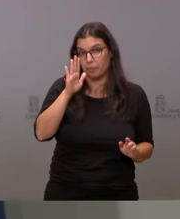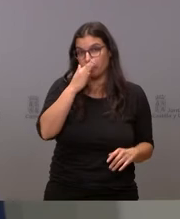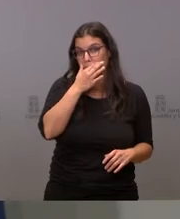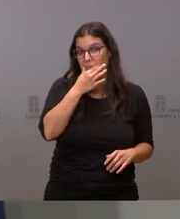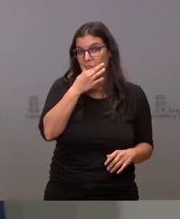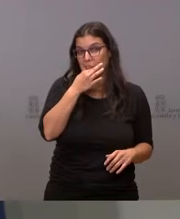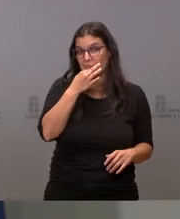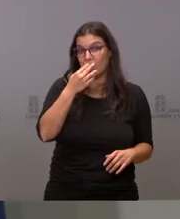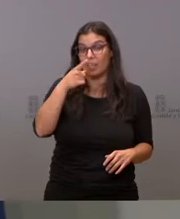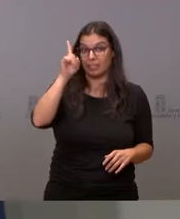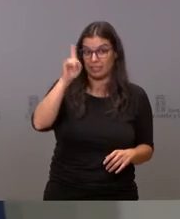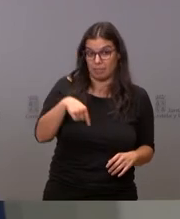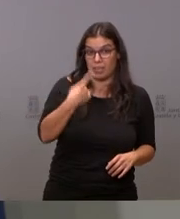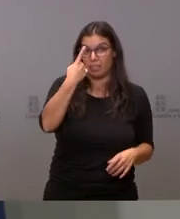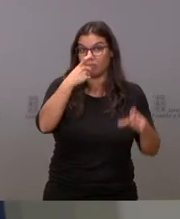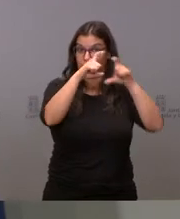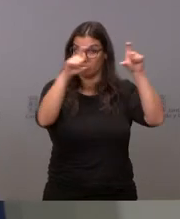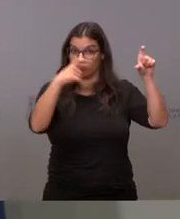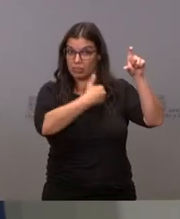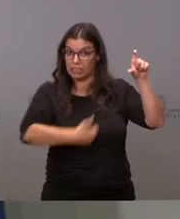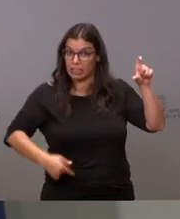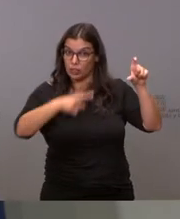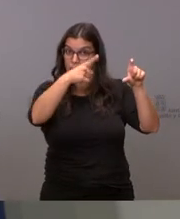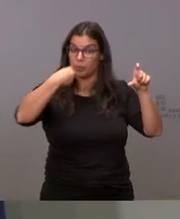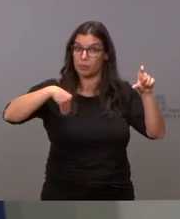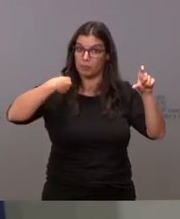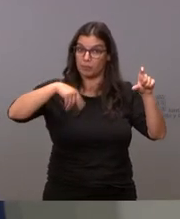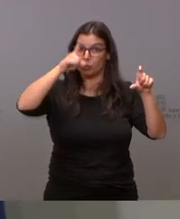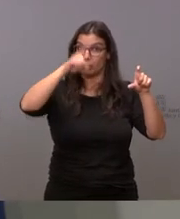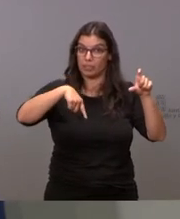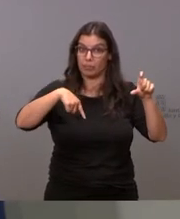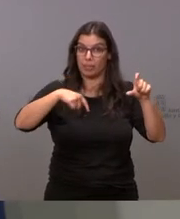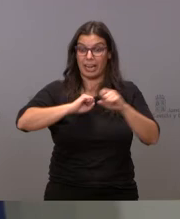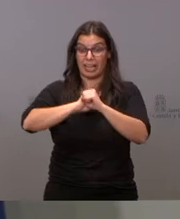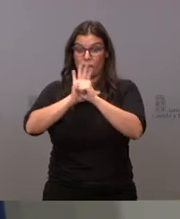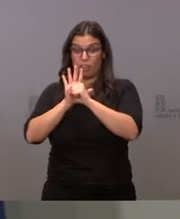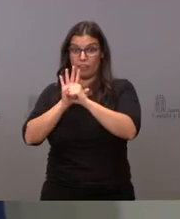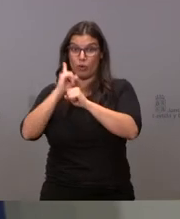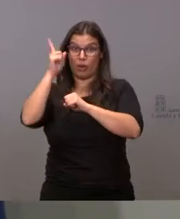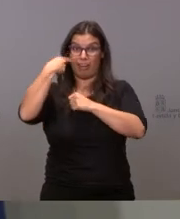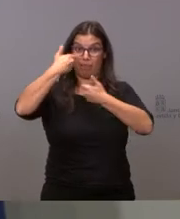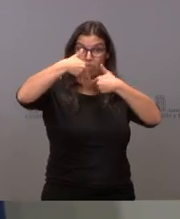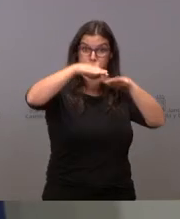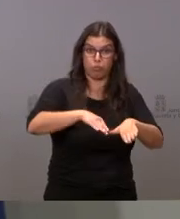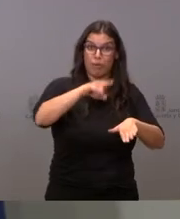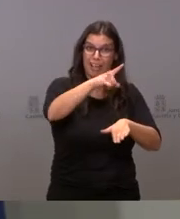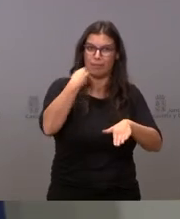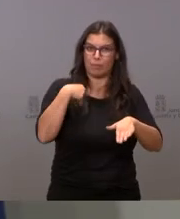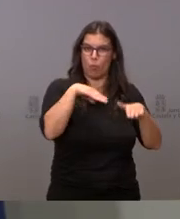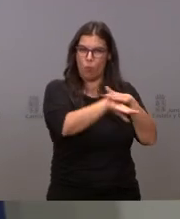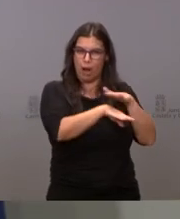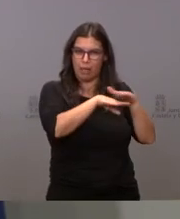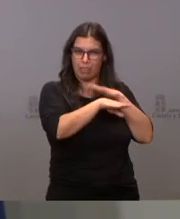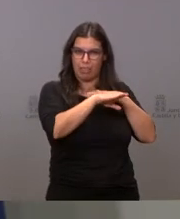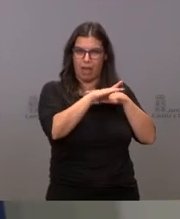también fue uno de los empresarios a los que se incautó al principio de la pandemia equipos de protección individual si yo no